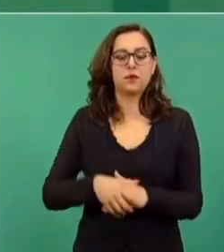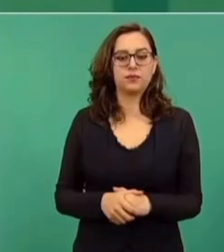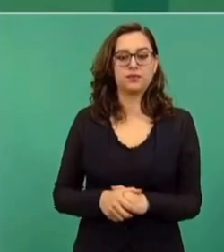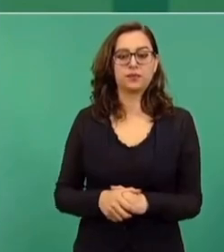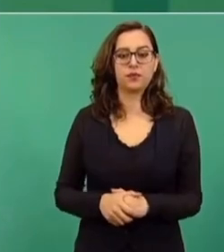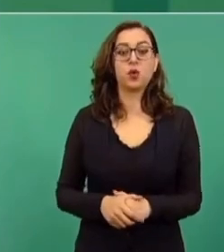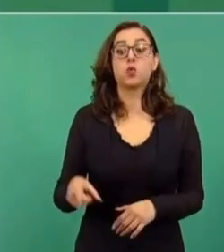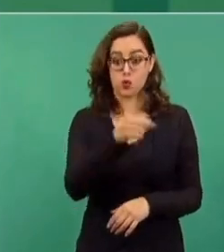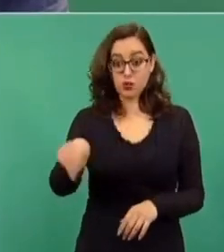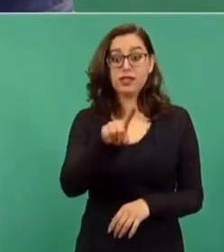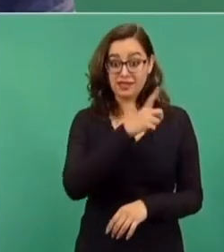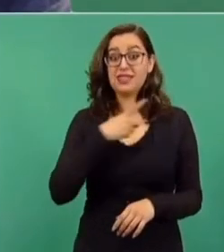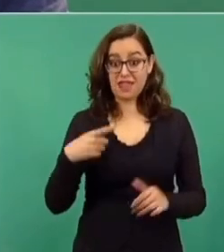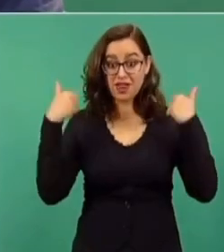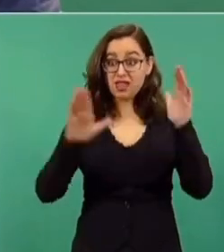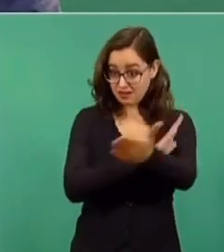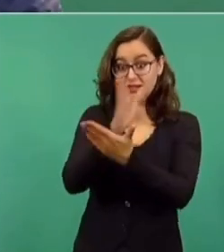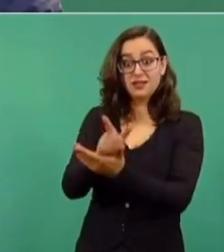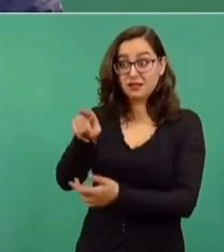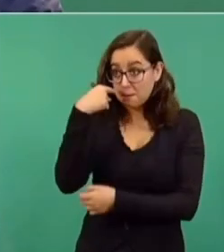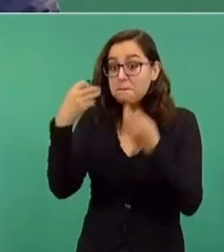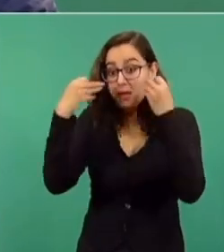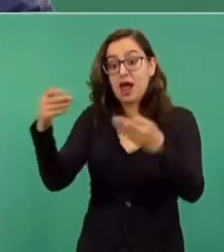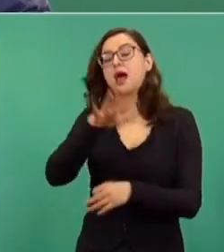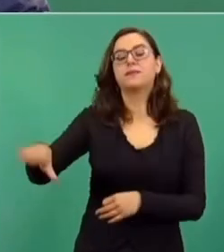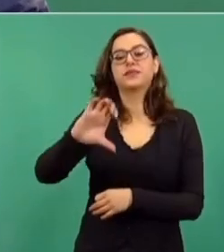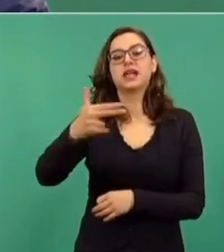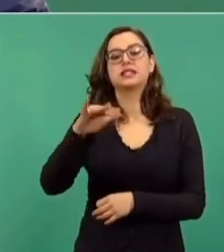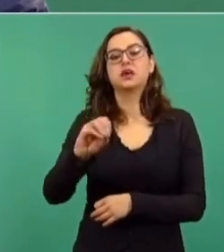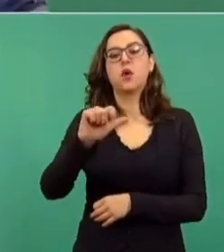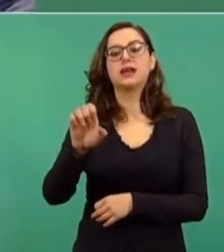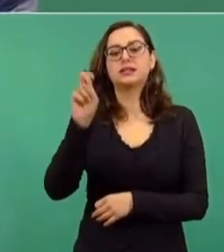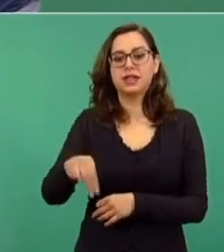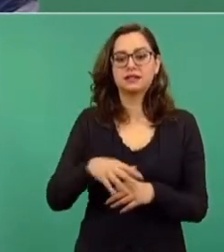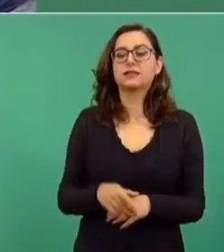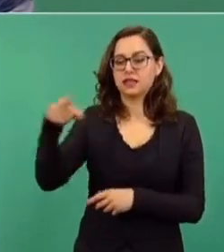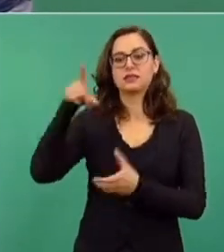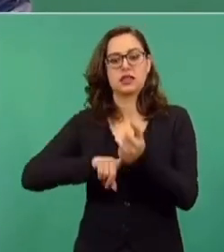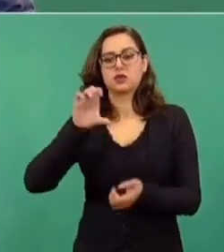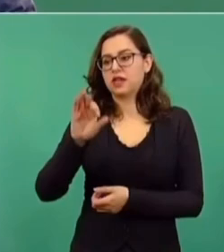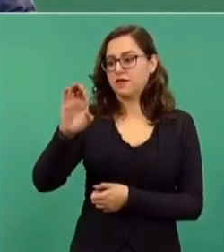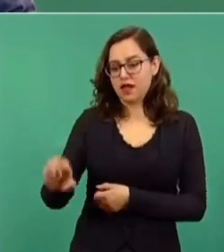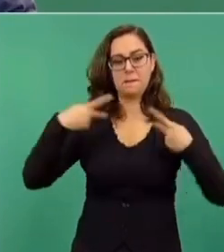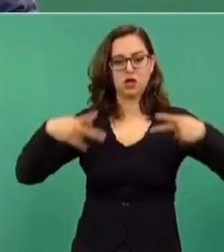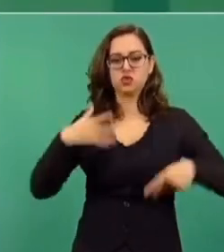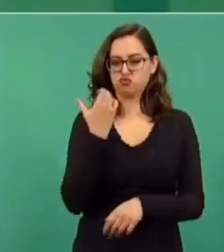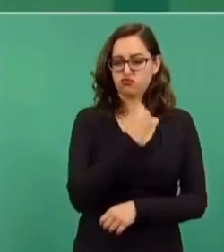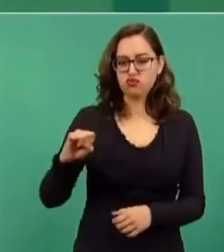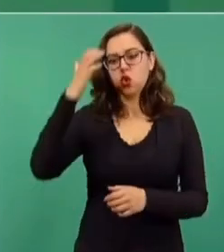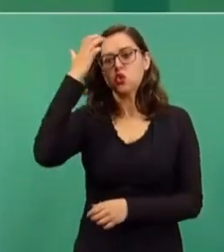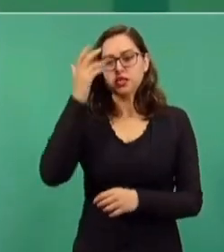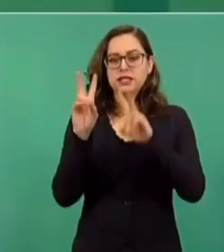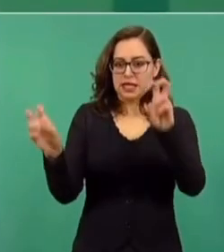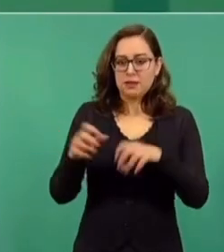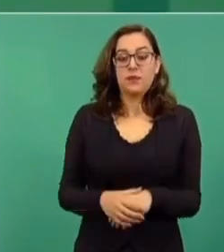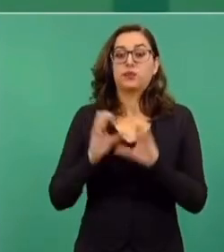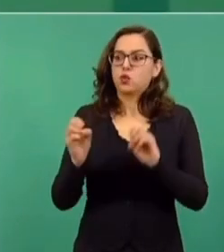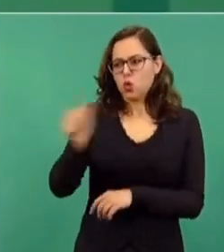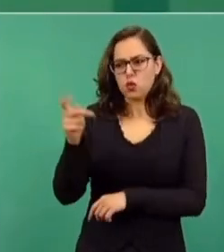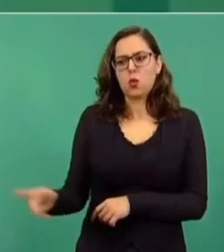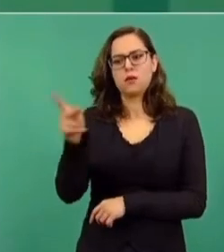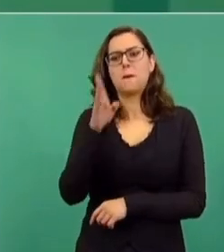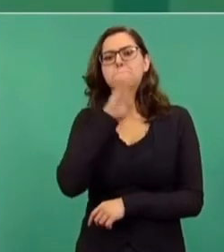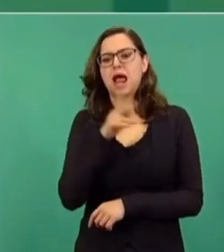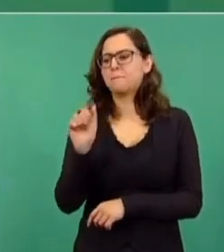sería bueno que fuesen a Chicoacén y hablen con los técnicos de la Comisión Federal de Electricidad o a Malpaso